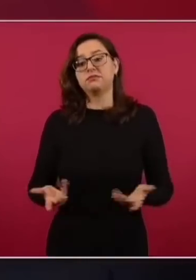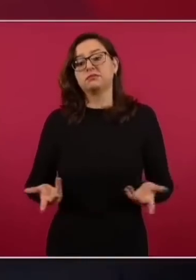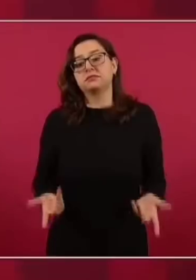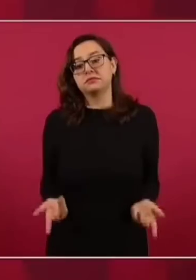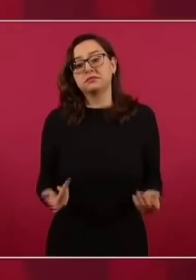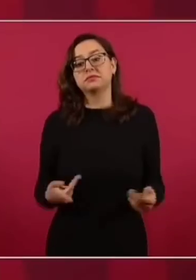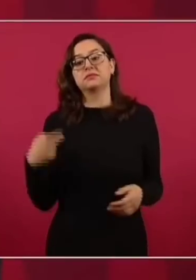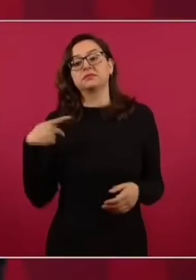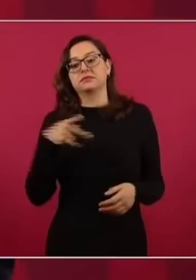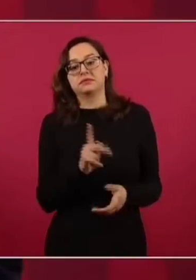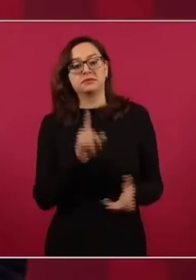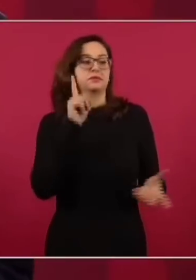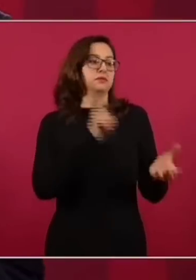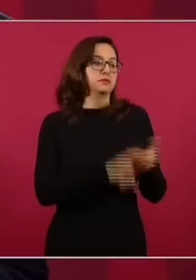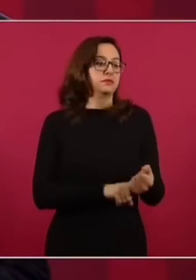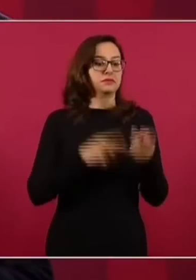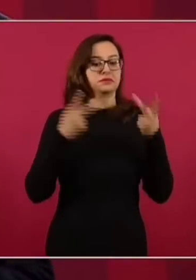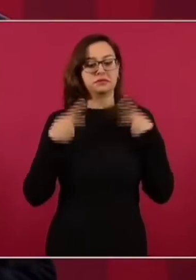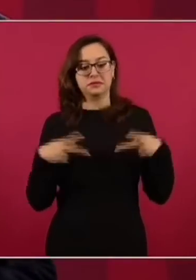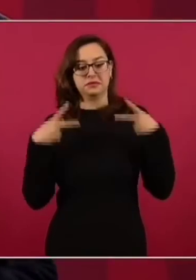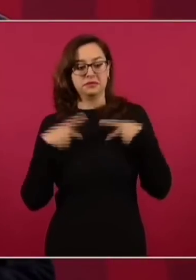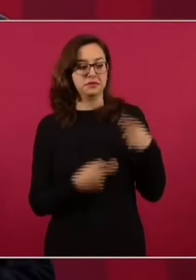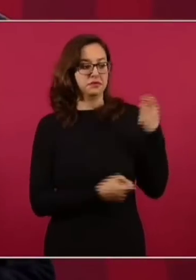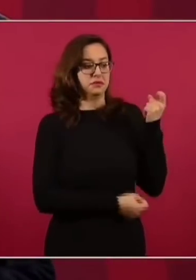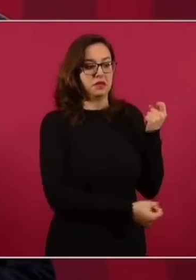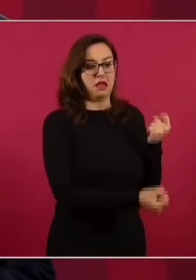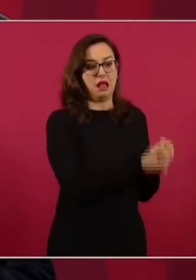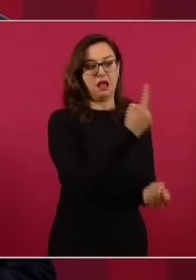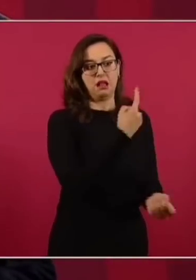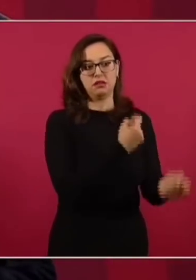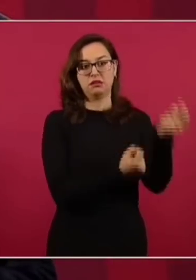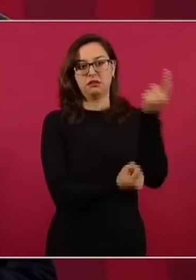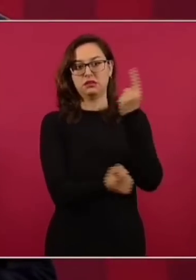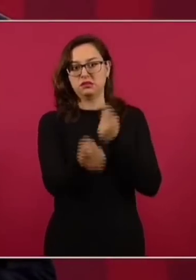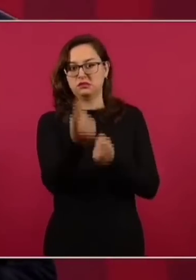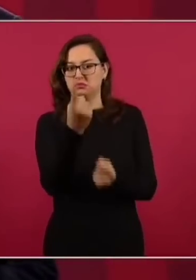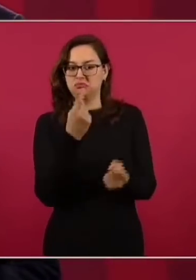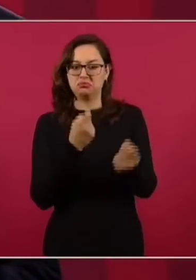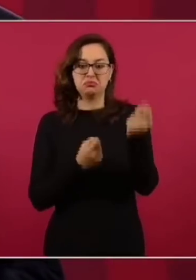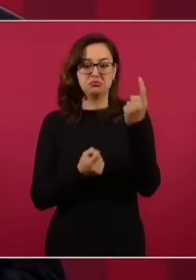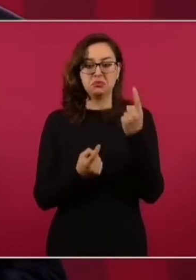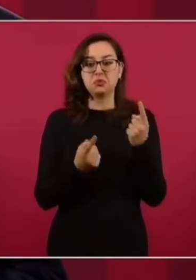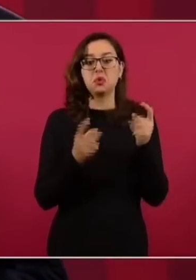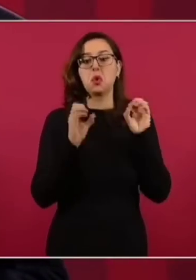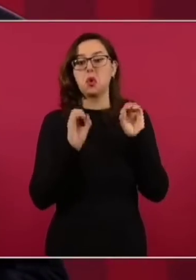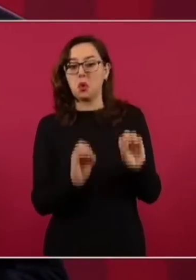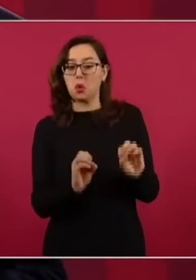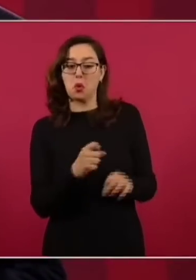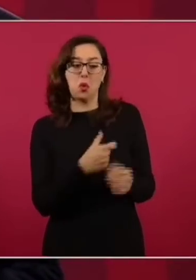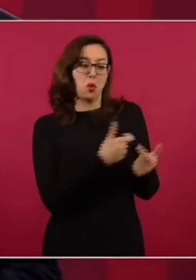estos intereses de grupos